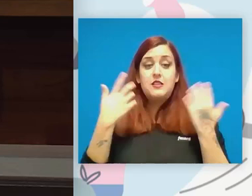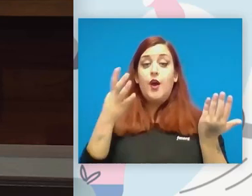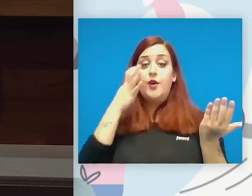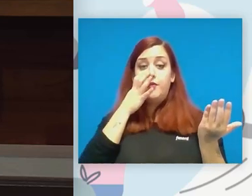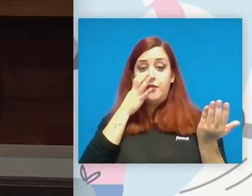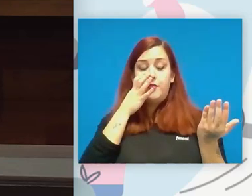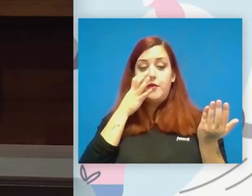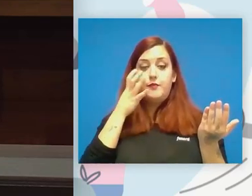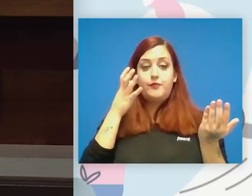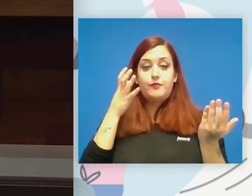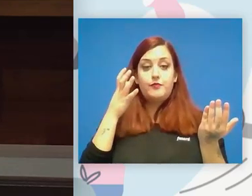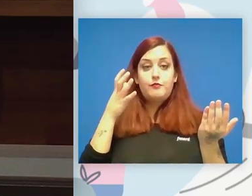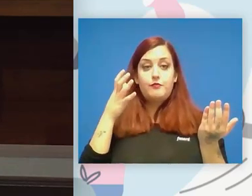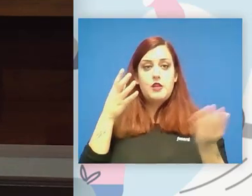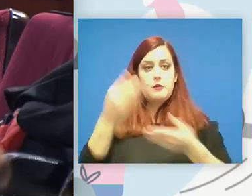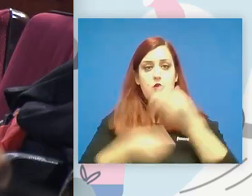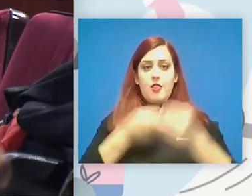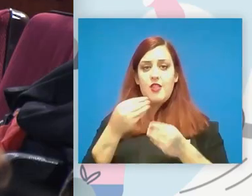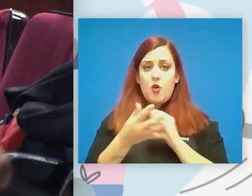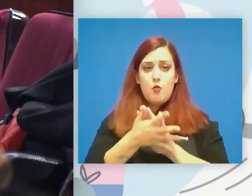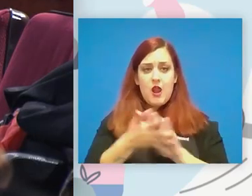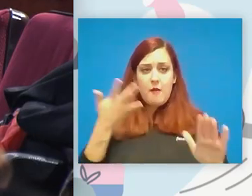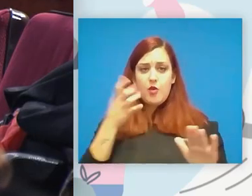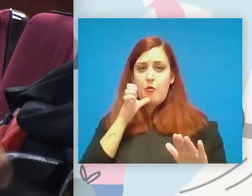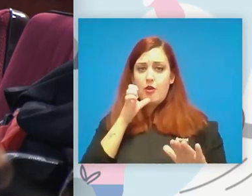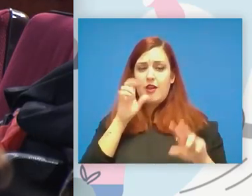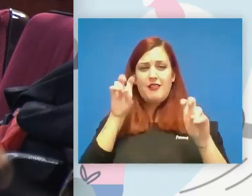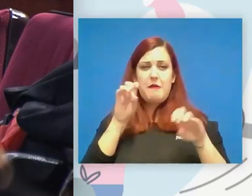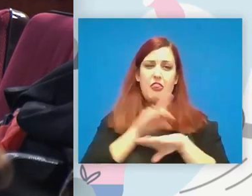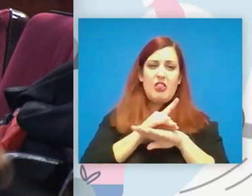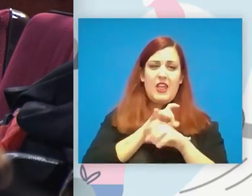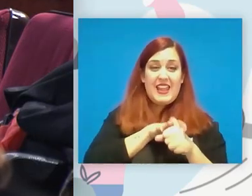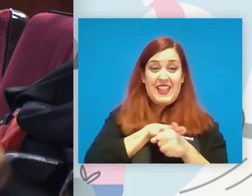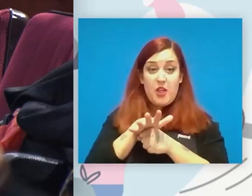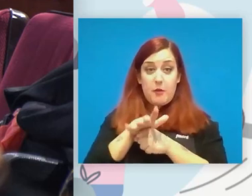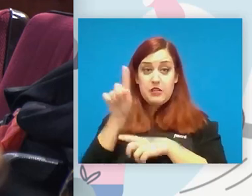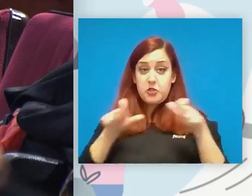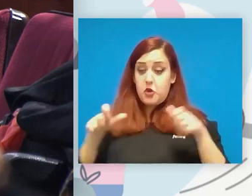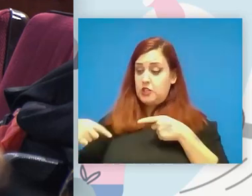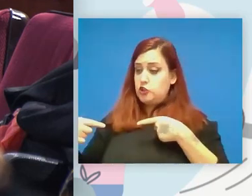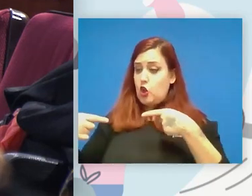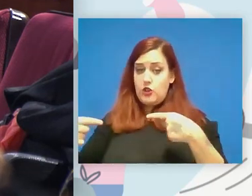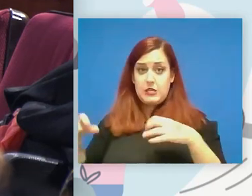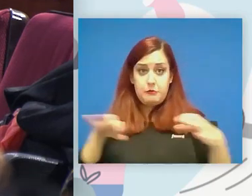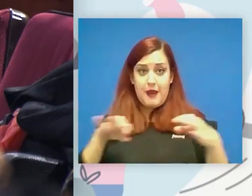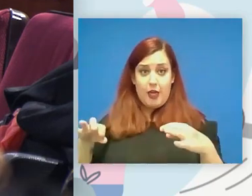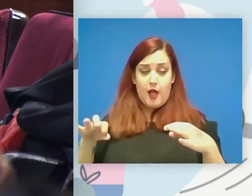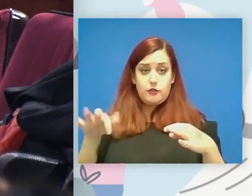estamos yendo demasiado rápido hablando de digitalización y la persona del día a día no está preparada